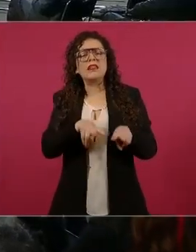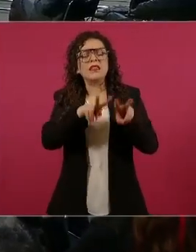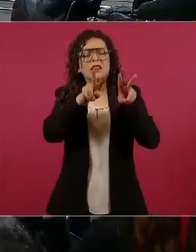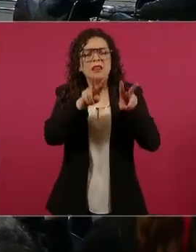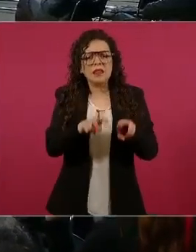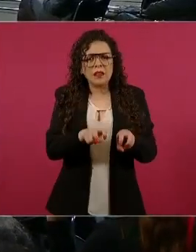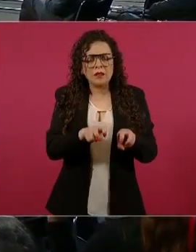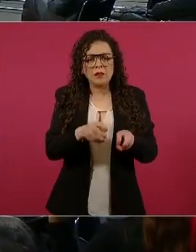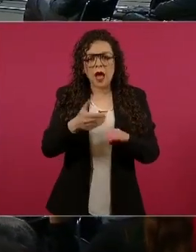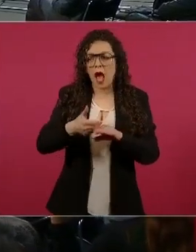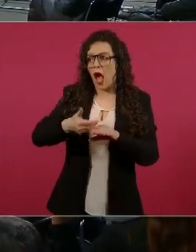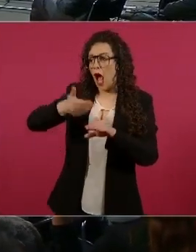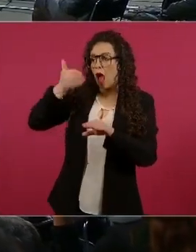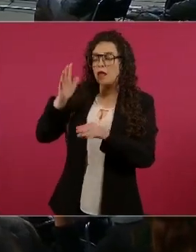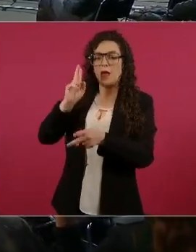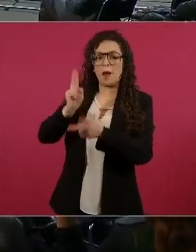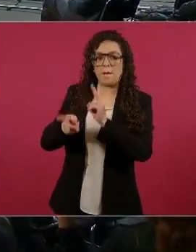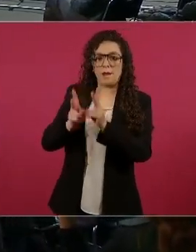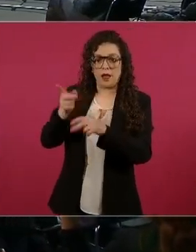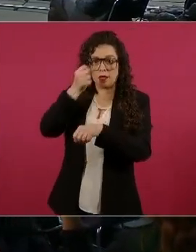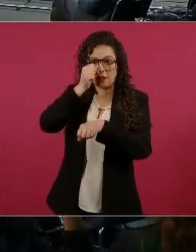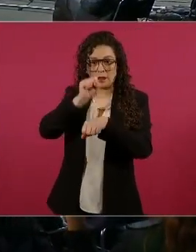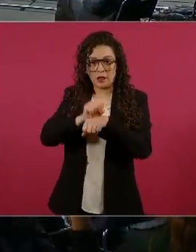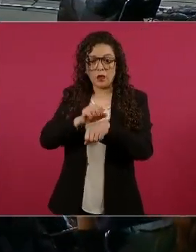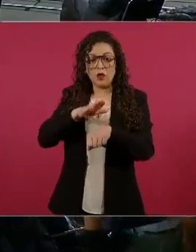previamente con el secretario sobre las prioridades?